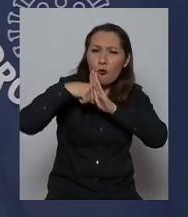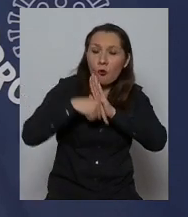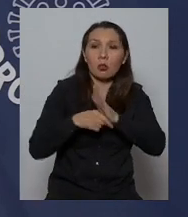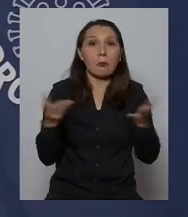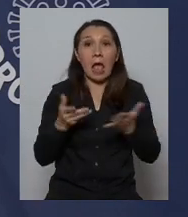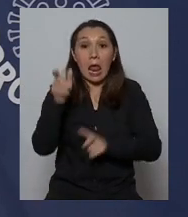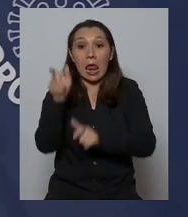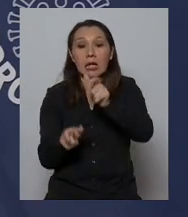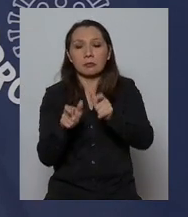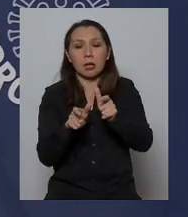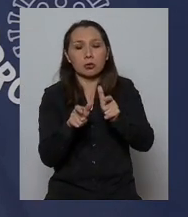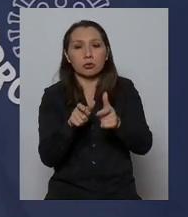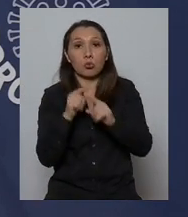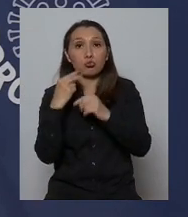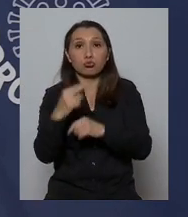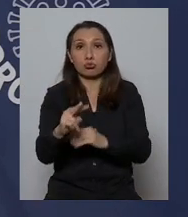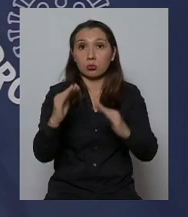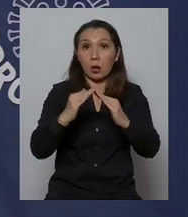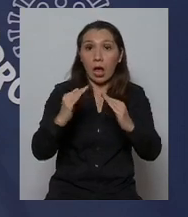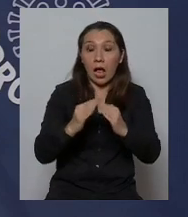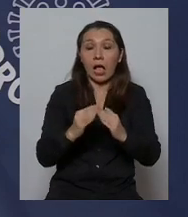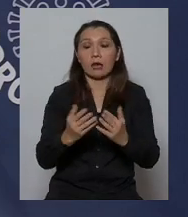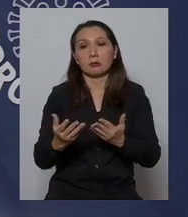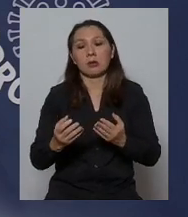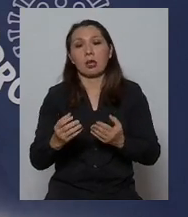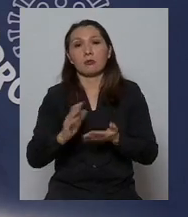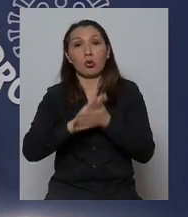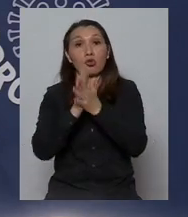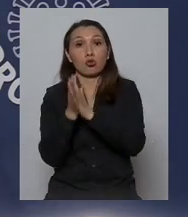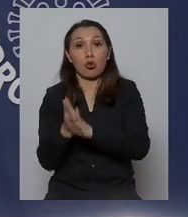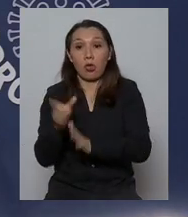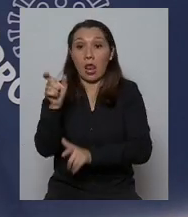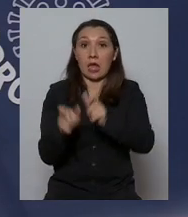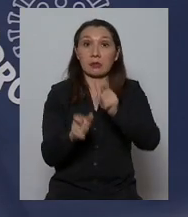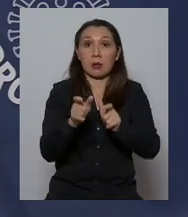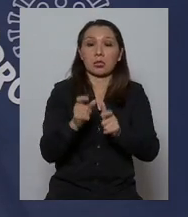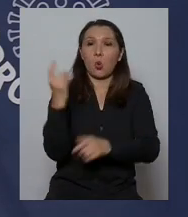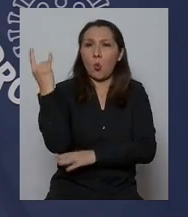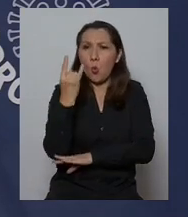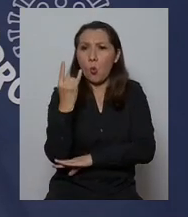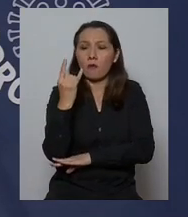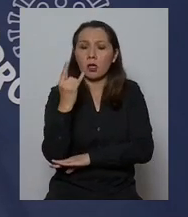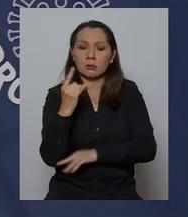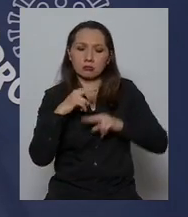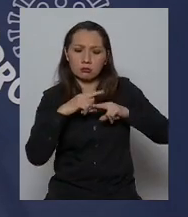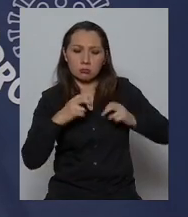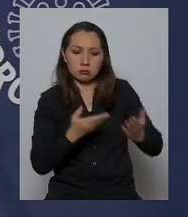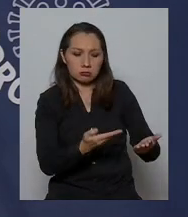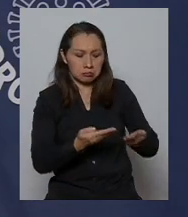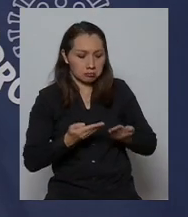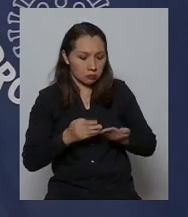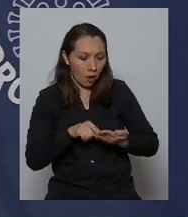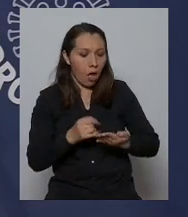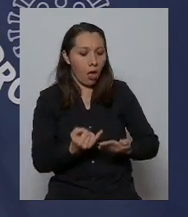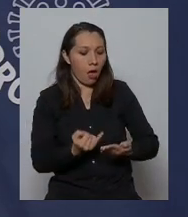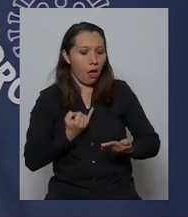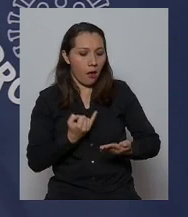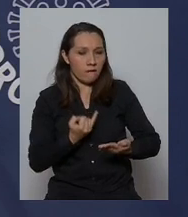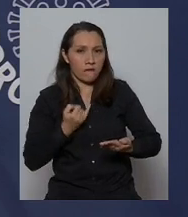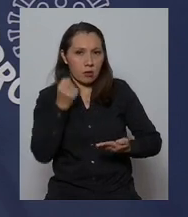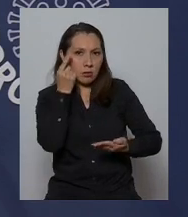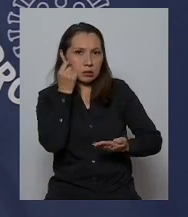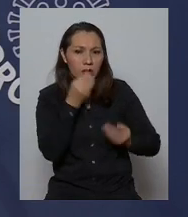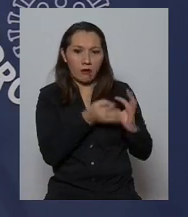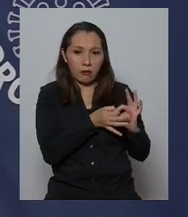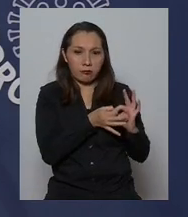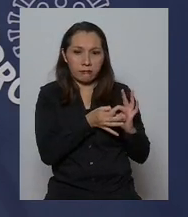la persona las personas en su casa todas las personas de las universidades pueden tener adquirir información de lo que